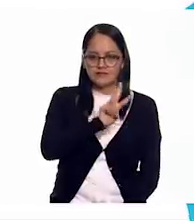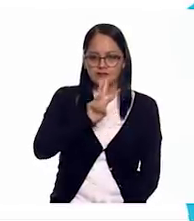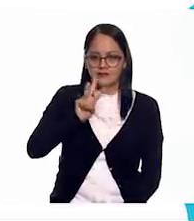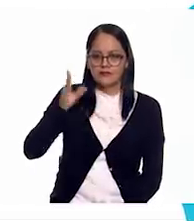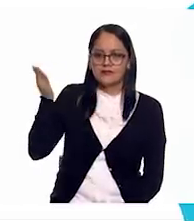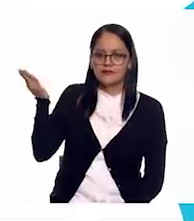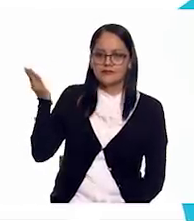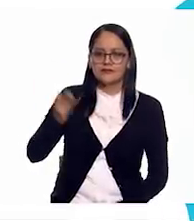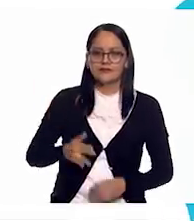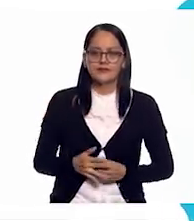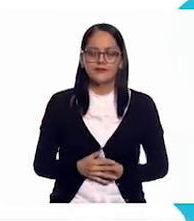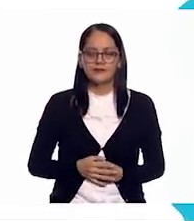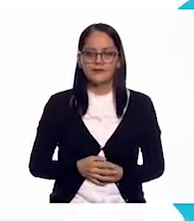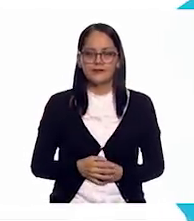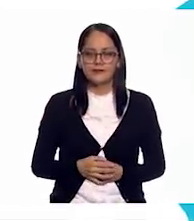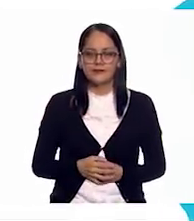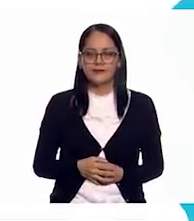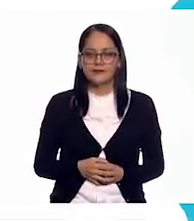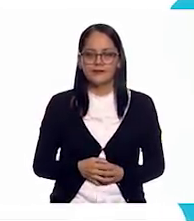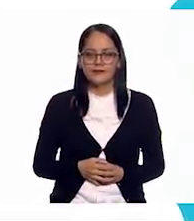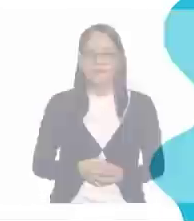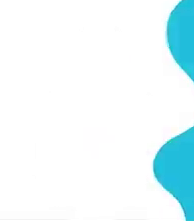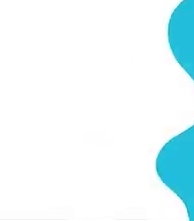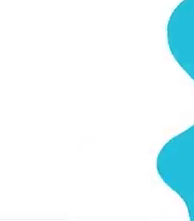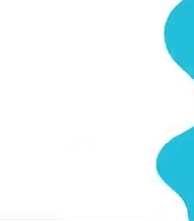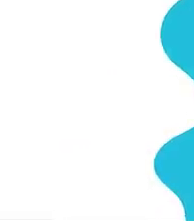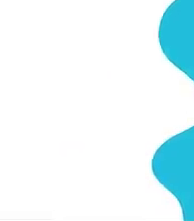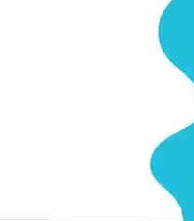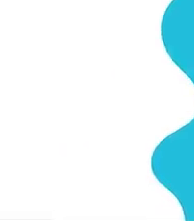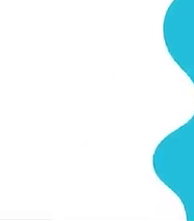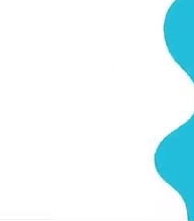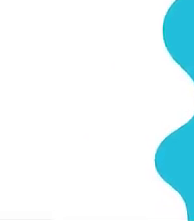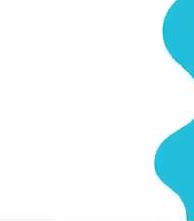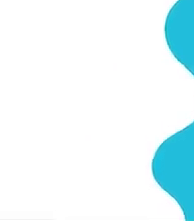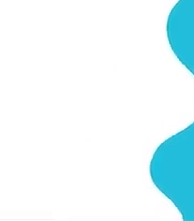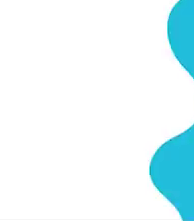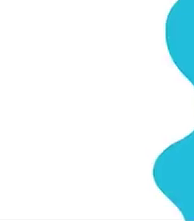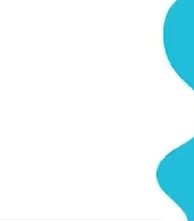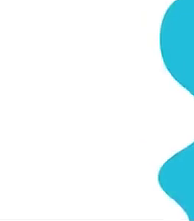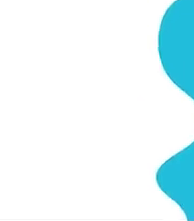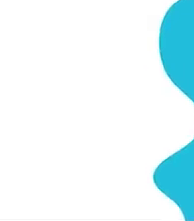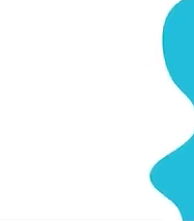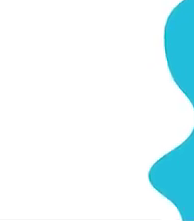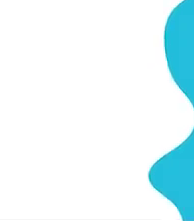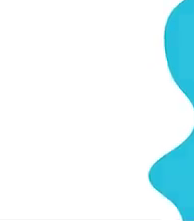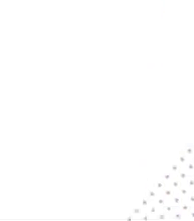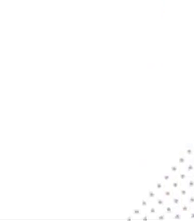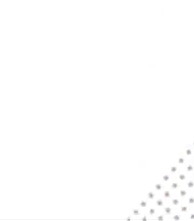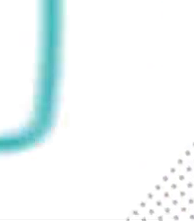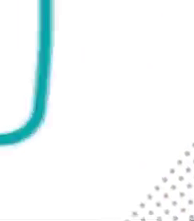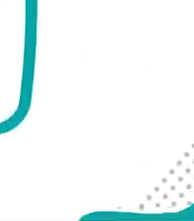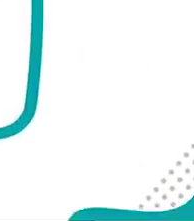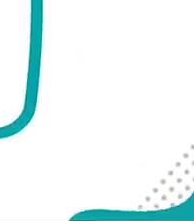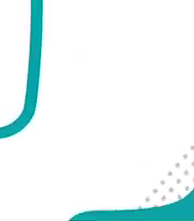Aprendeencasa.cep.gov.mx.